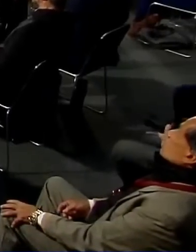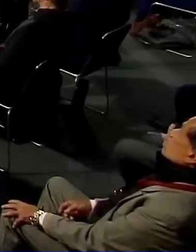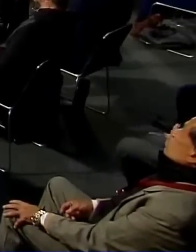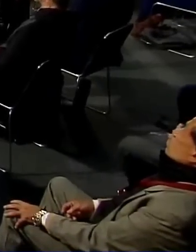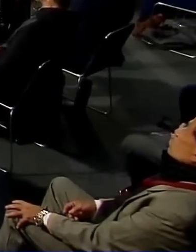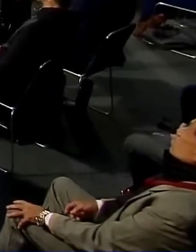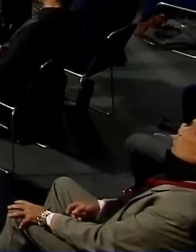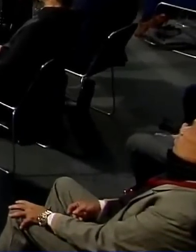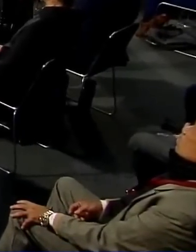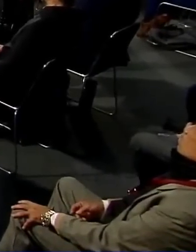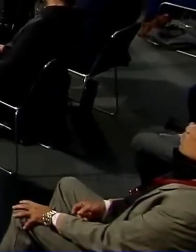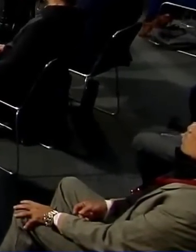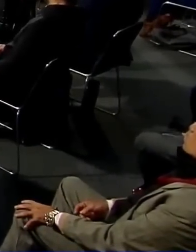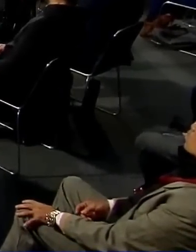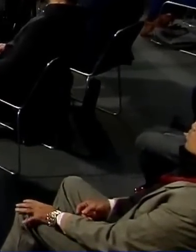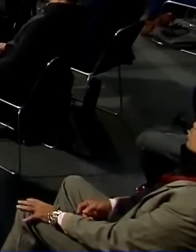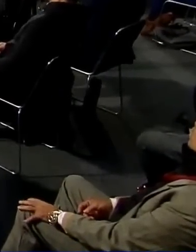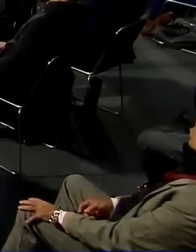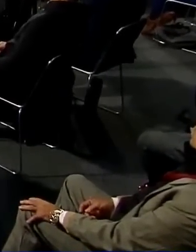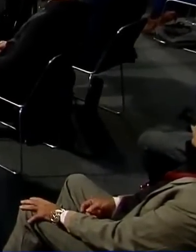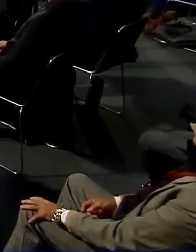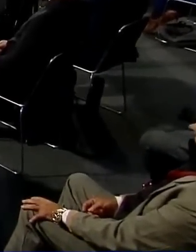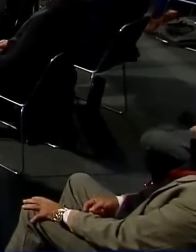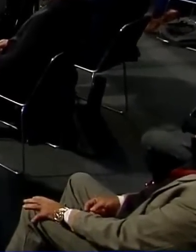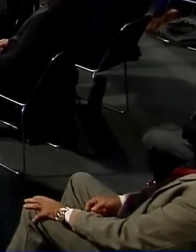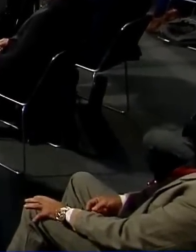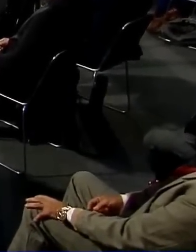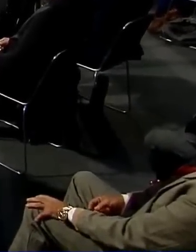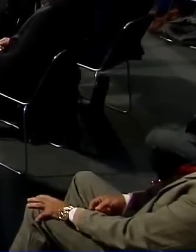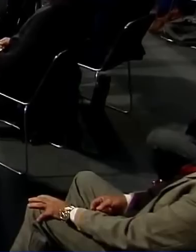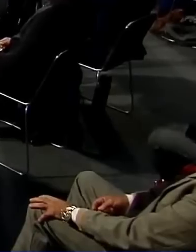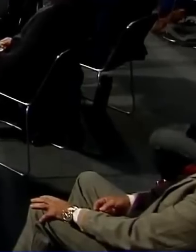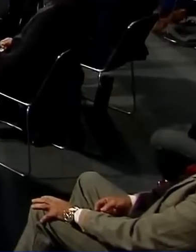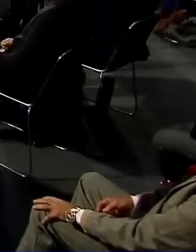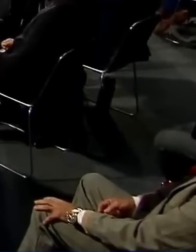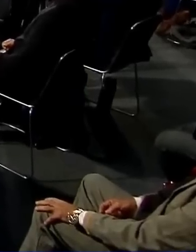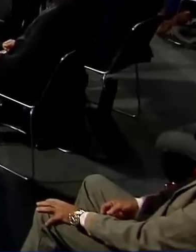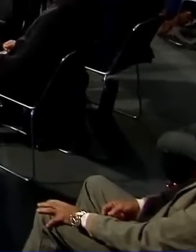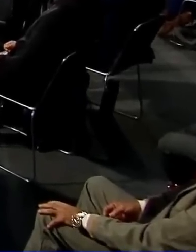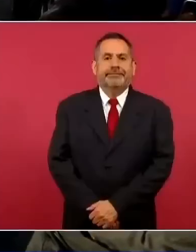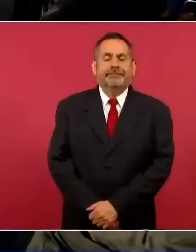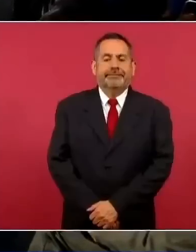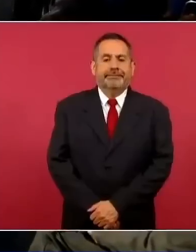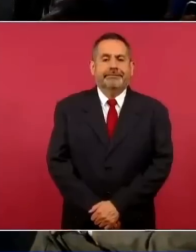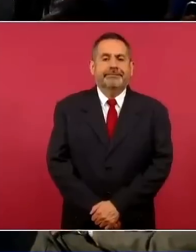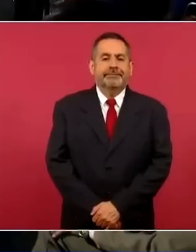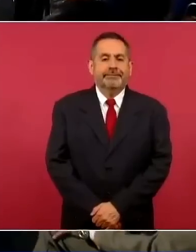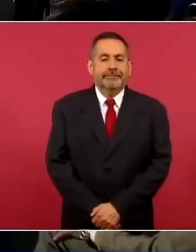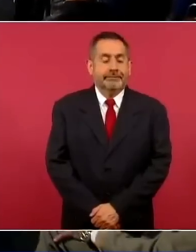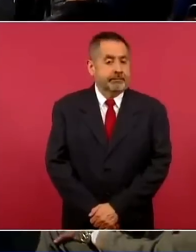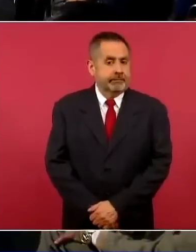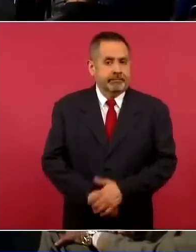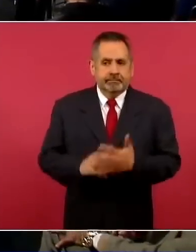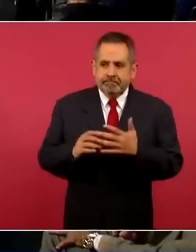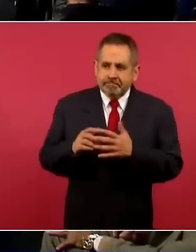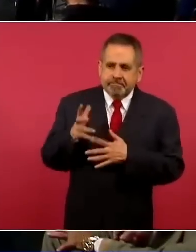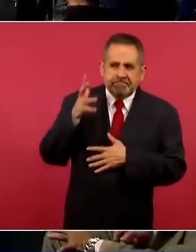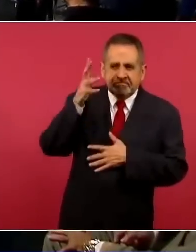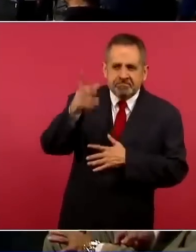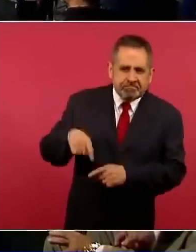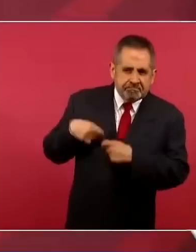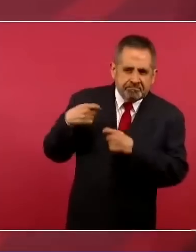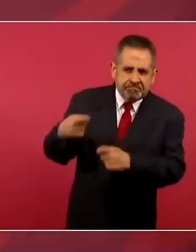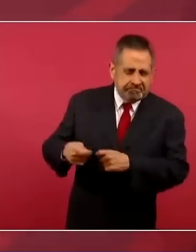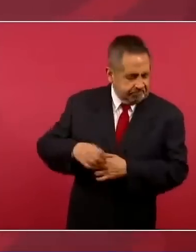que pensaba, no pues ya tenemos relevo generacional,